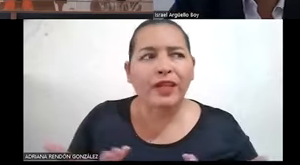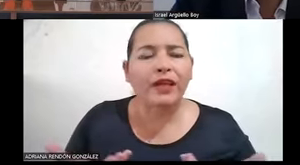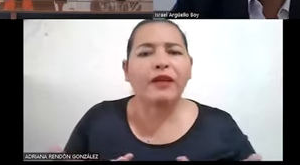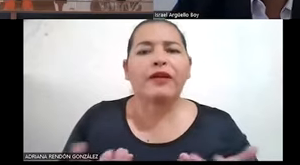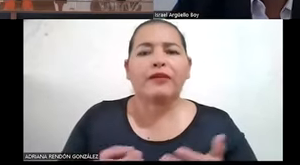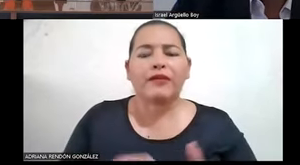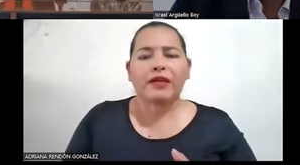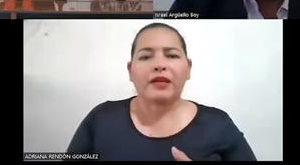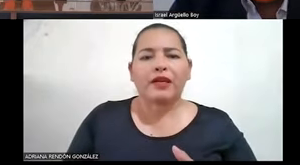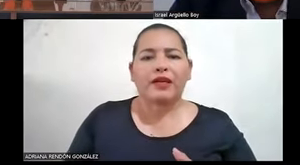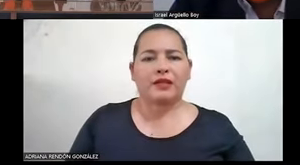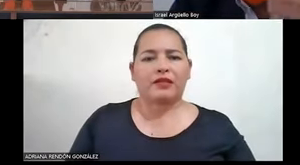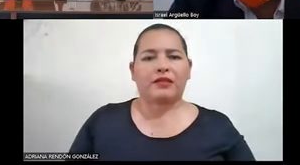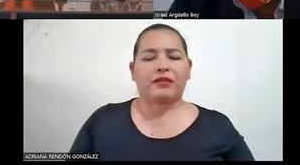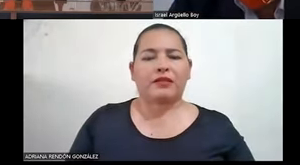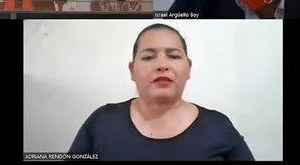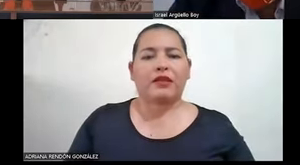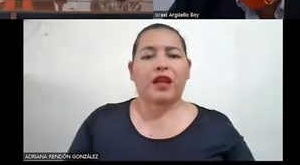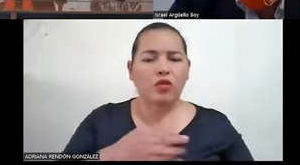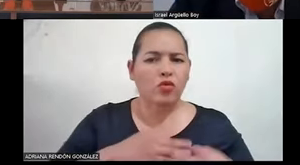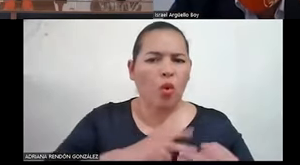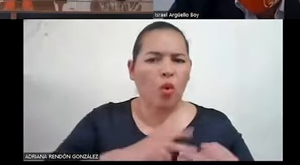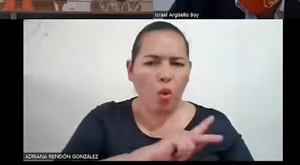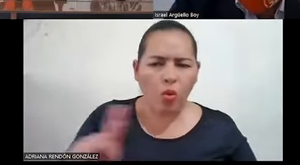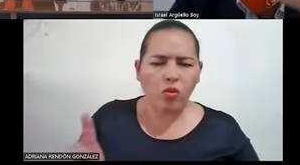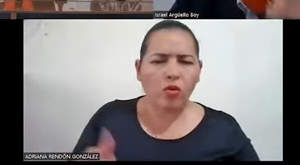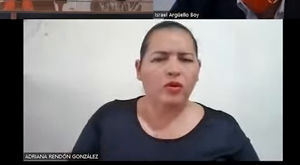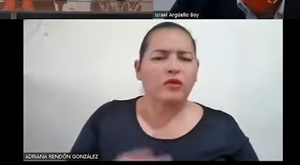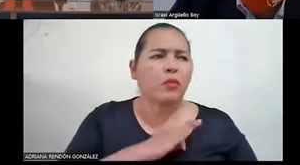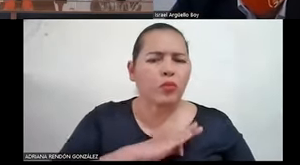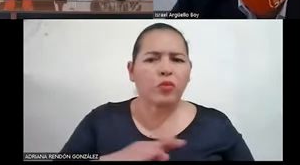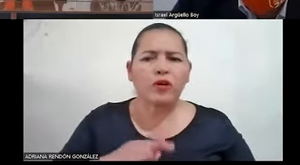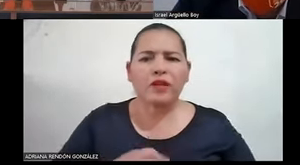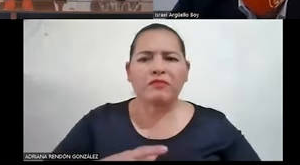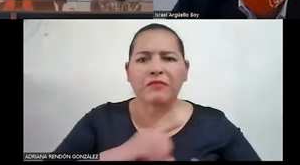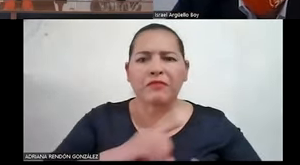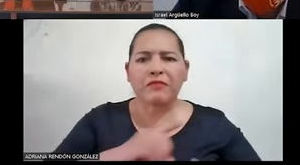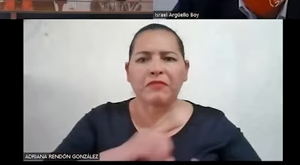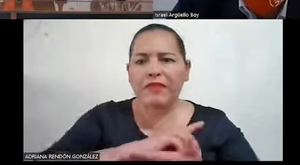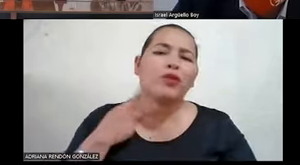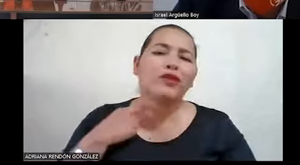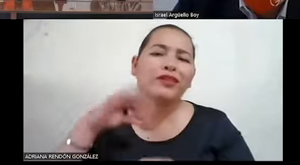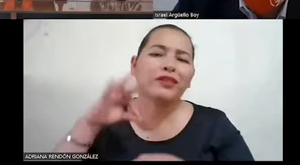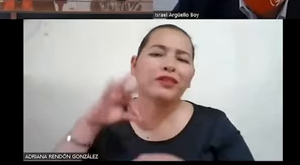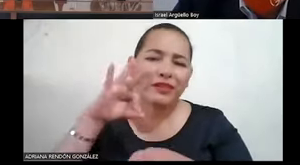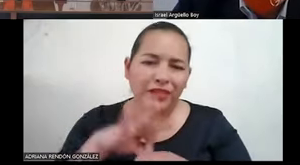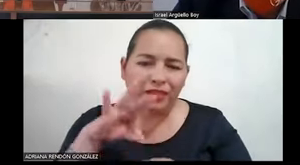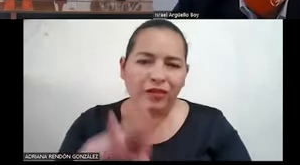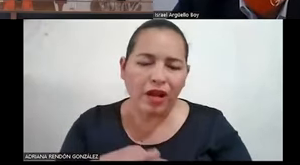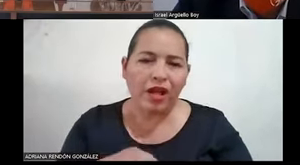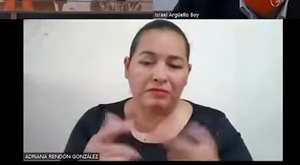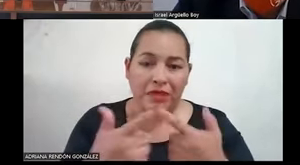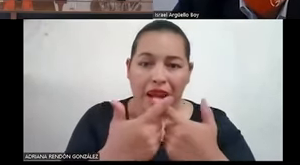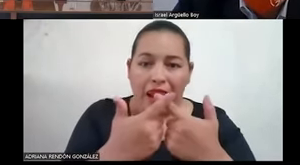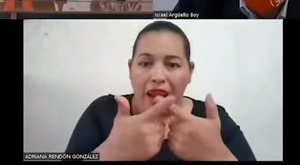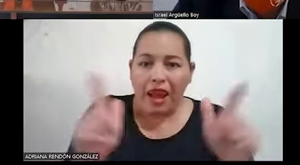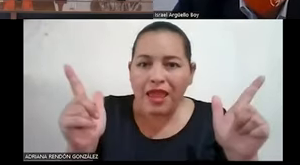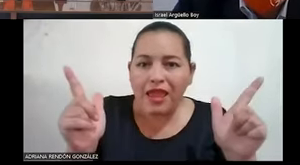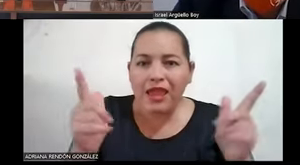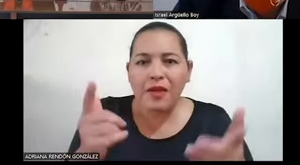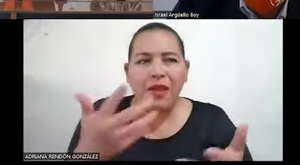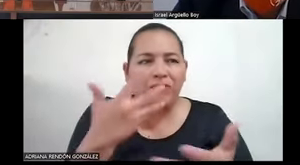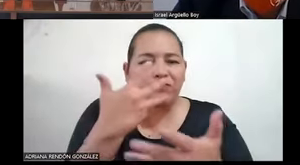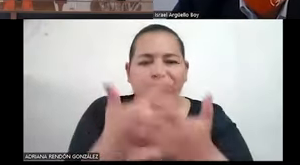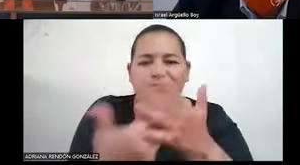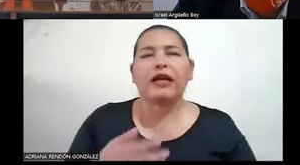podamos ejercer nuestros derechos, en este caso político-electorales, de manera libre y de manera